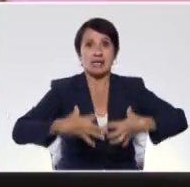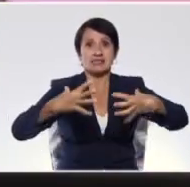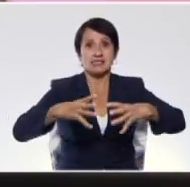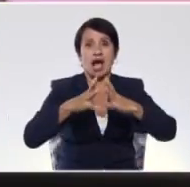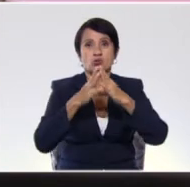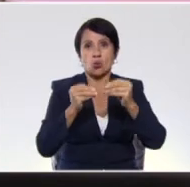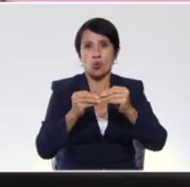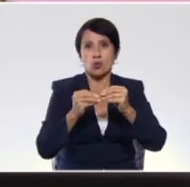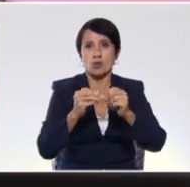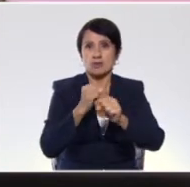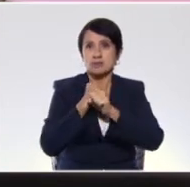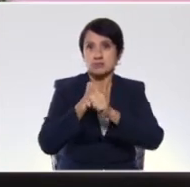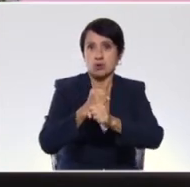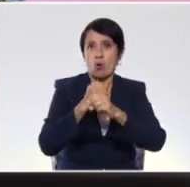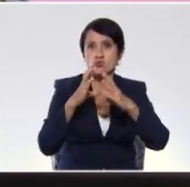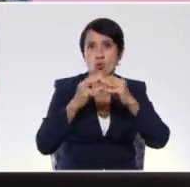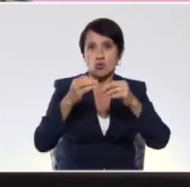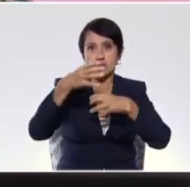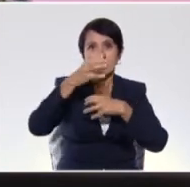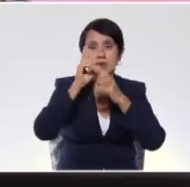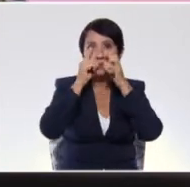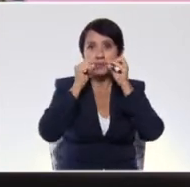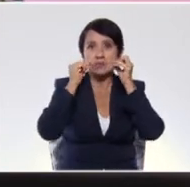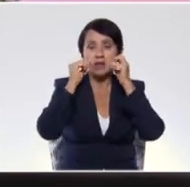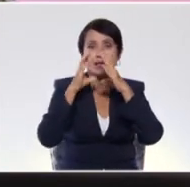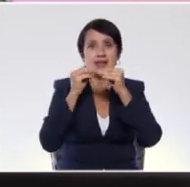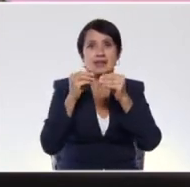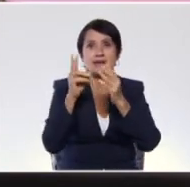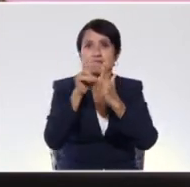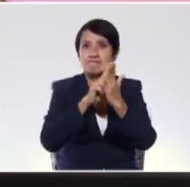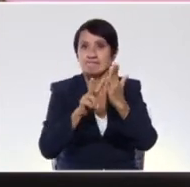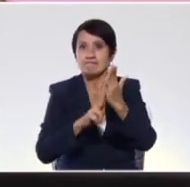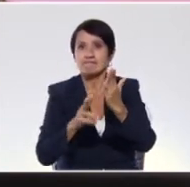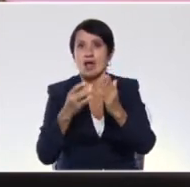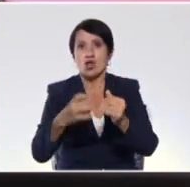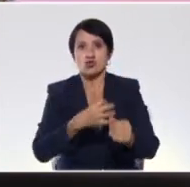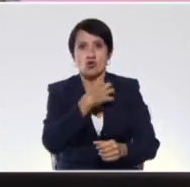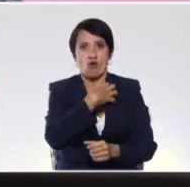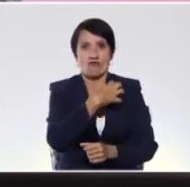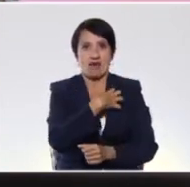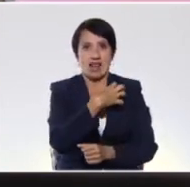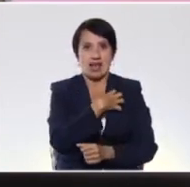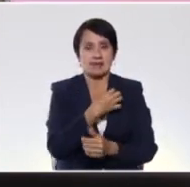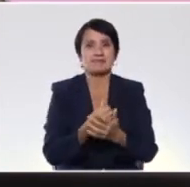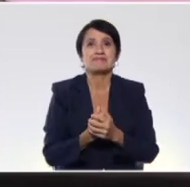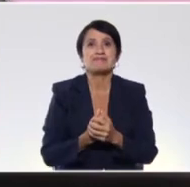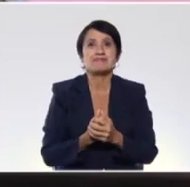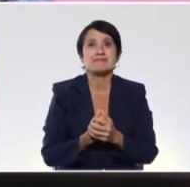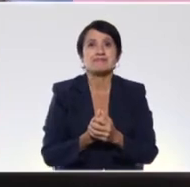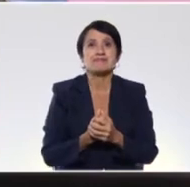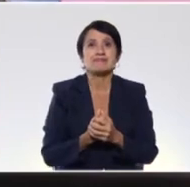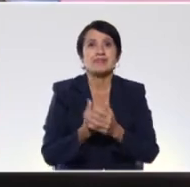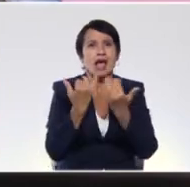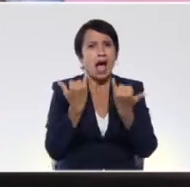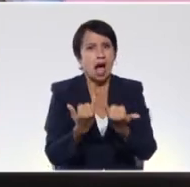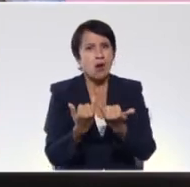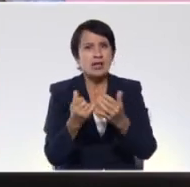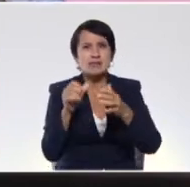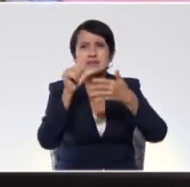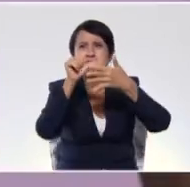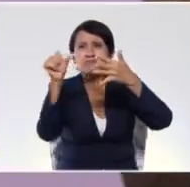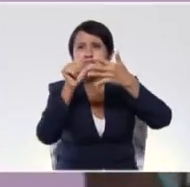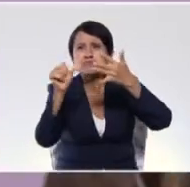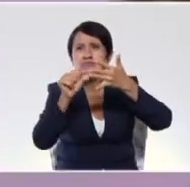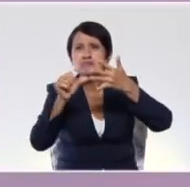hermosa la novela de Don Quijote de la Mancha. Escúchame, ahora vamos a hablar de lo que son los sustantivos,